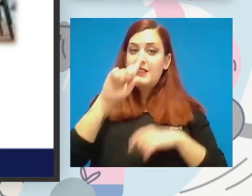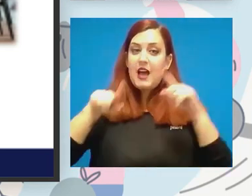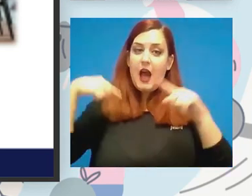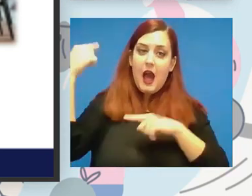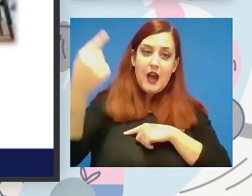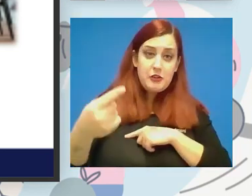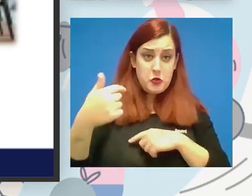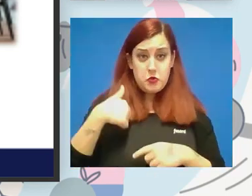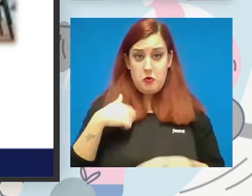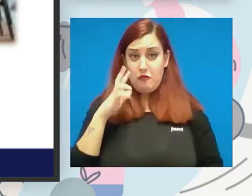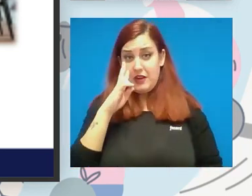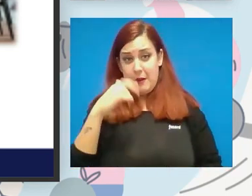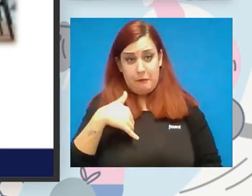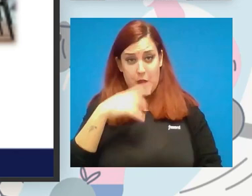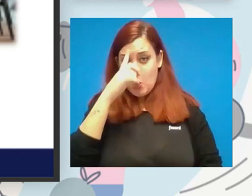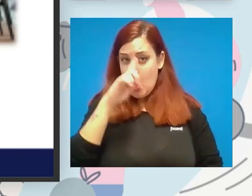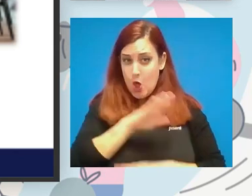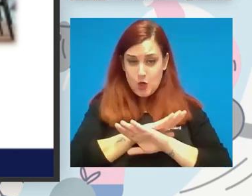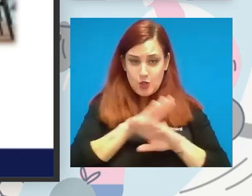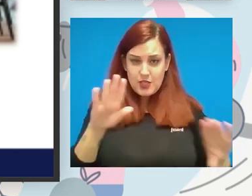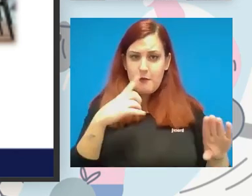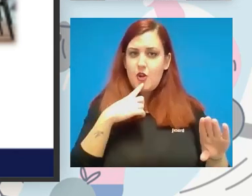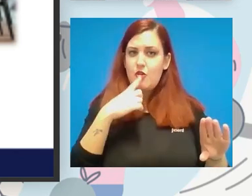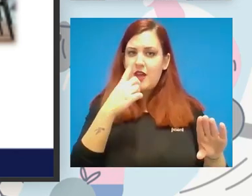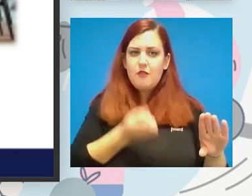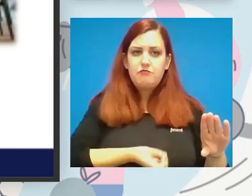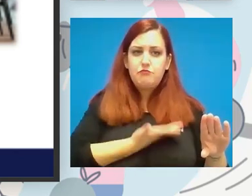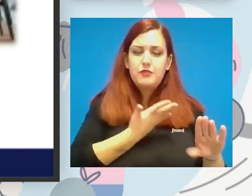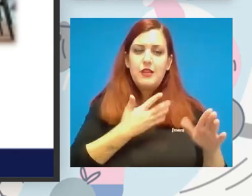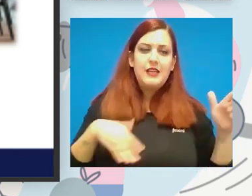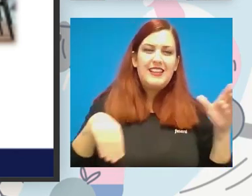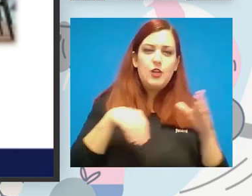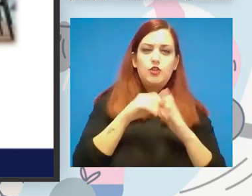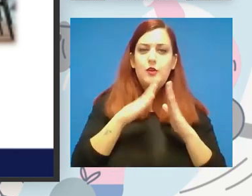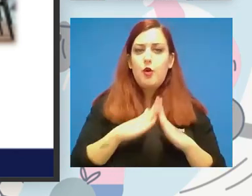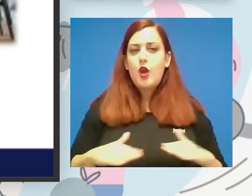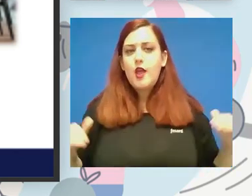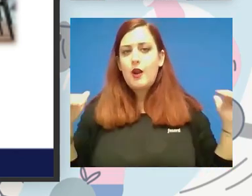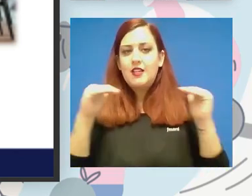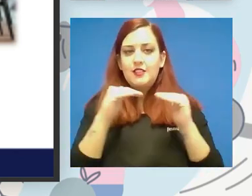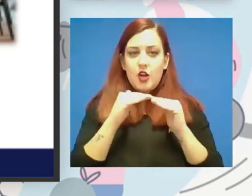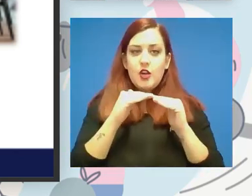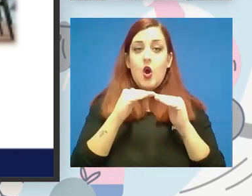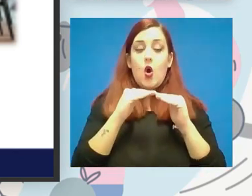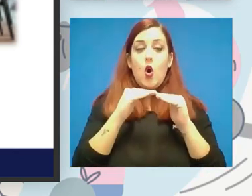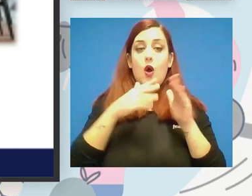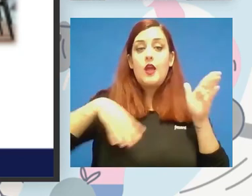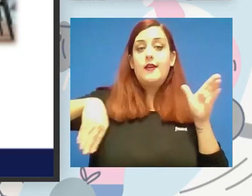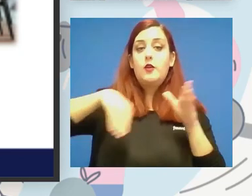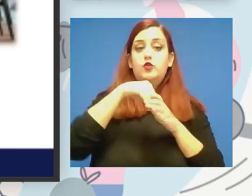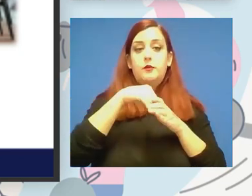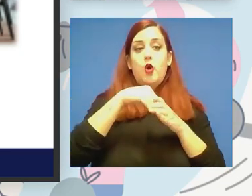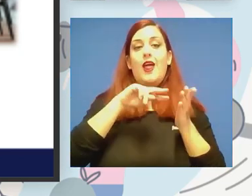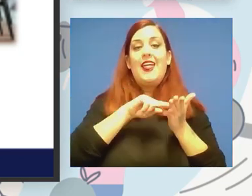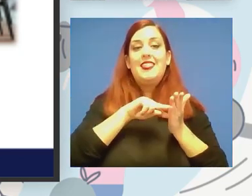ya o no lo veré pero bueno y me salió del alma un deporte inclusivo igualitario sostenible y tecnológico. No sé, me salieron esas